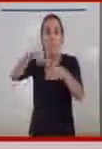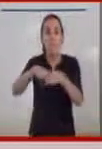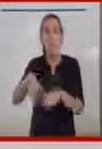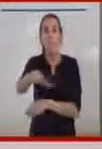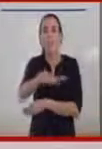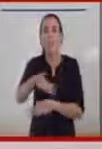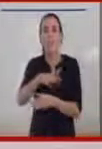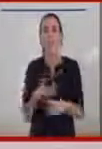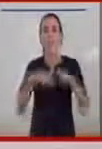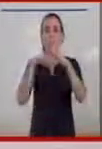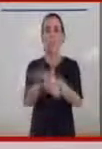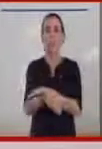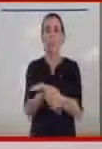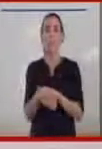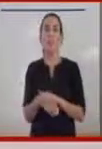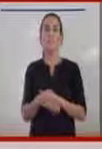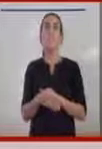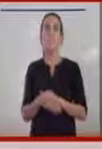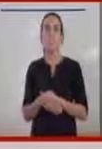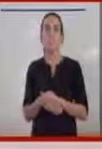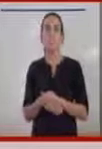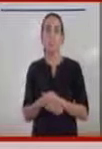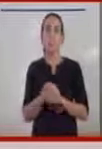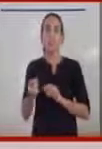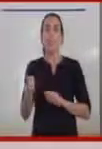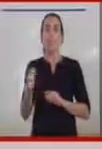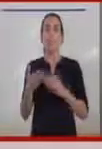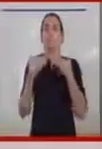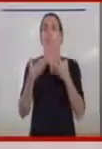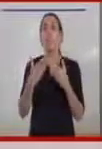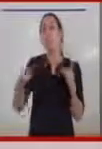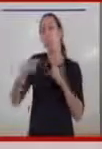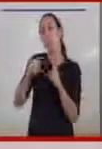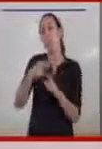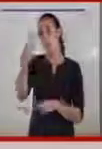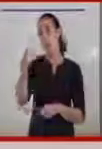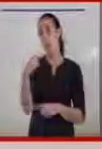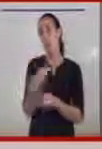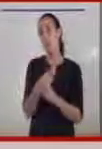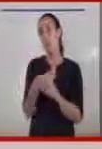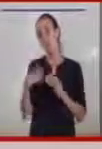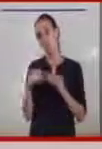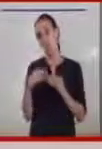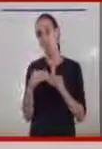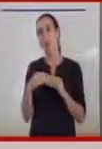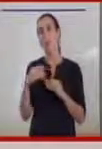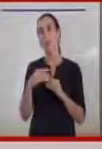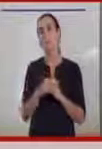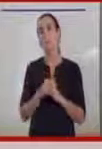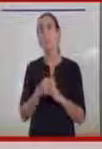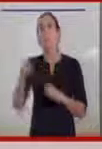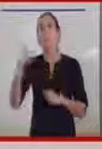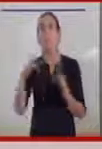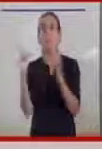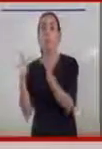a través de CIDAD y de los usuarios de ONCE y ahora a través de allí también estamos en